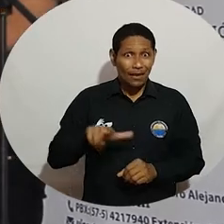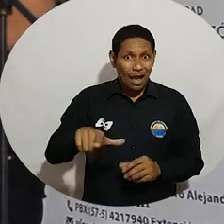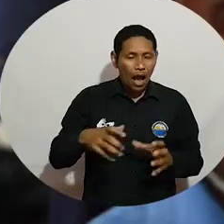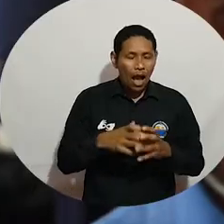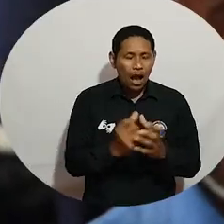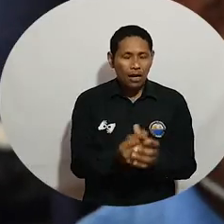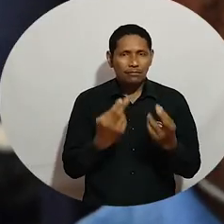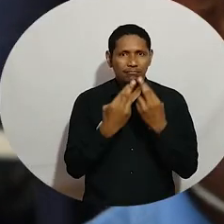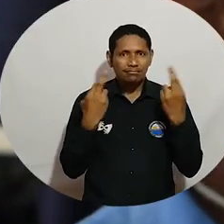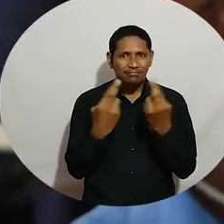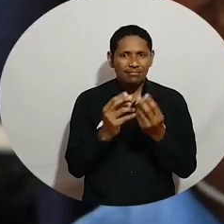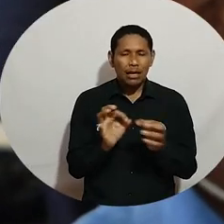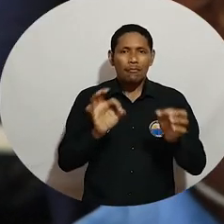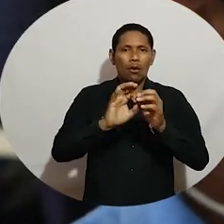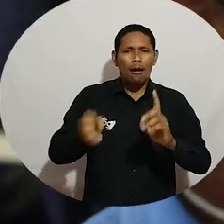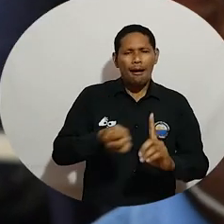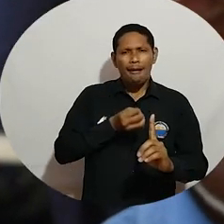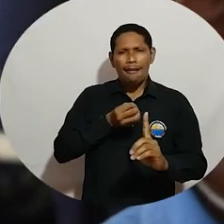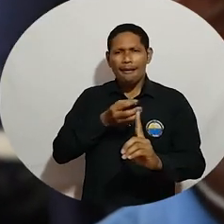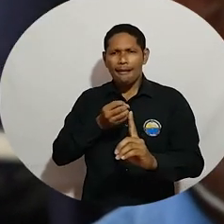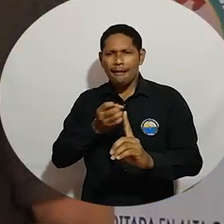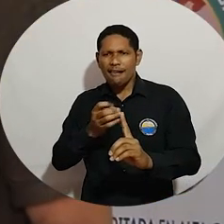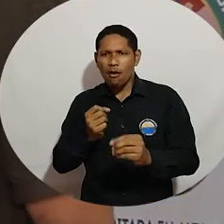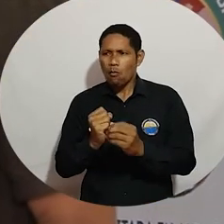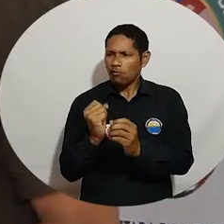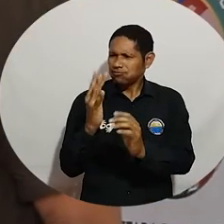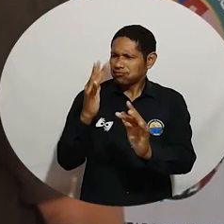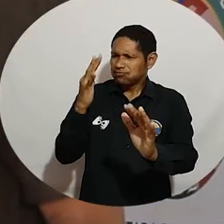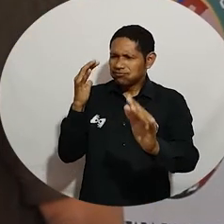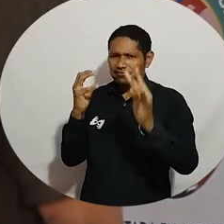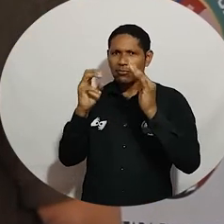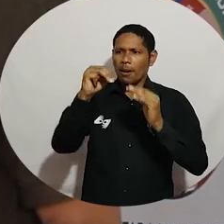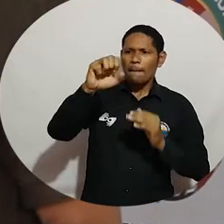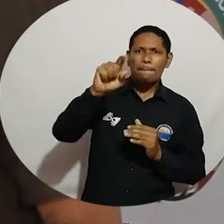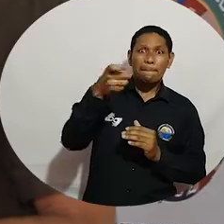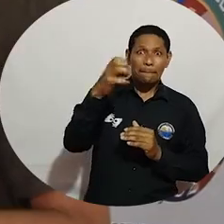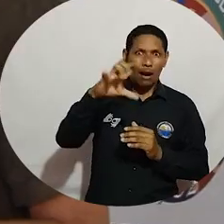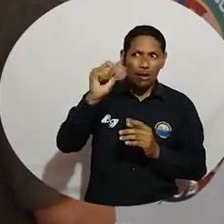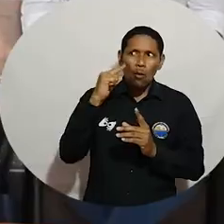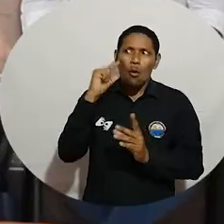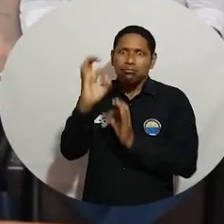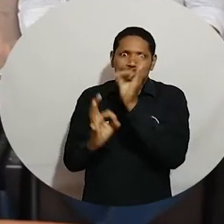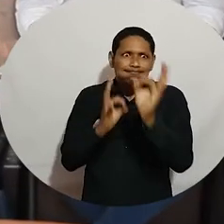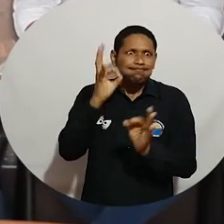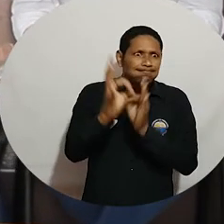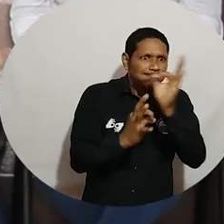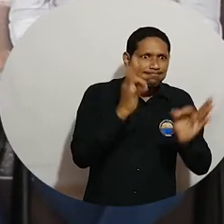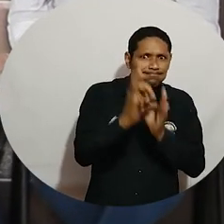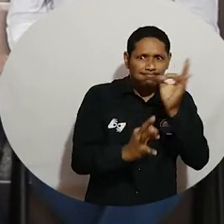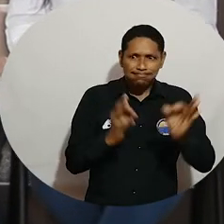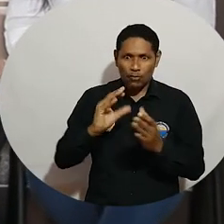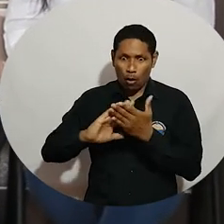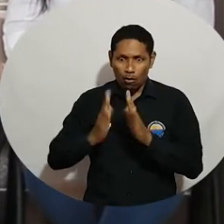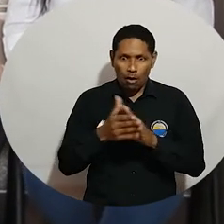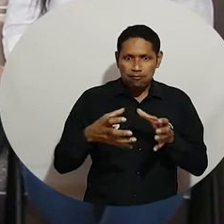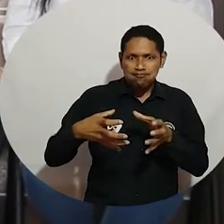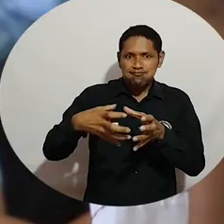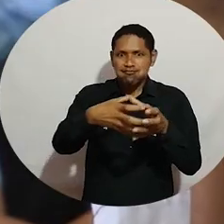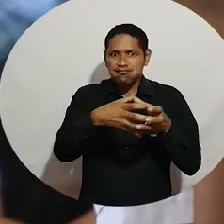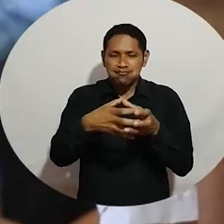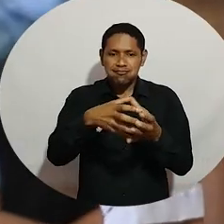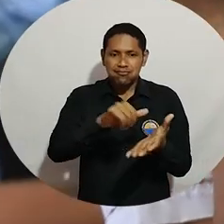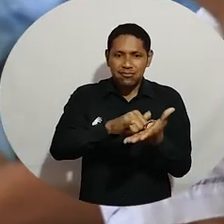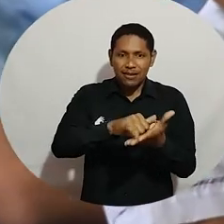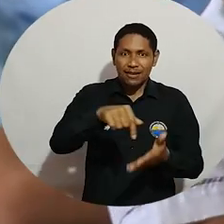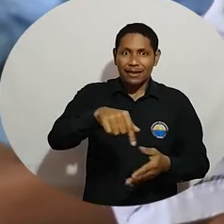presentó la ponencia denominada restauración ecológica de manglares aspectos básicos y experiencias comunitarias en la ciénaga